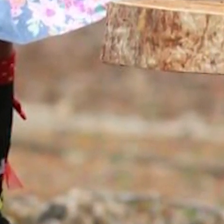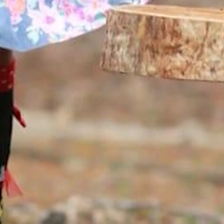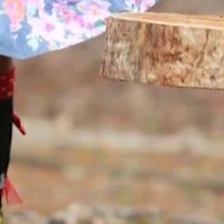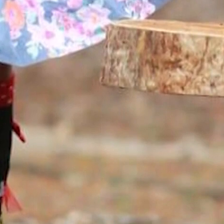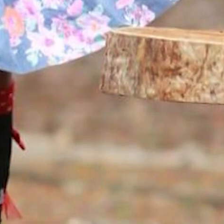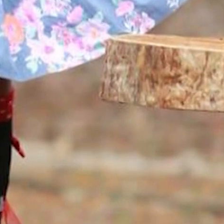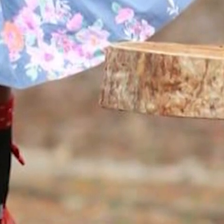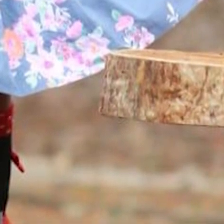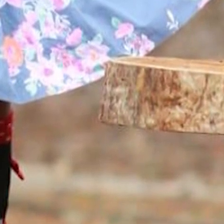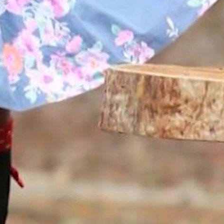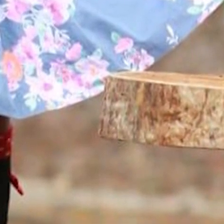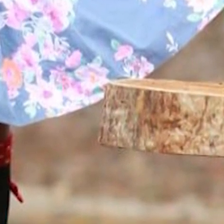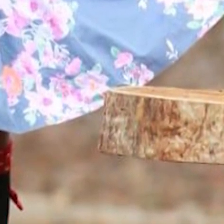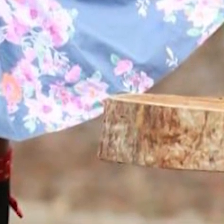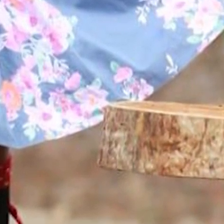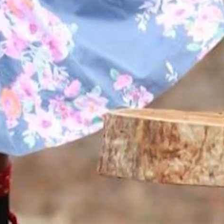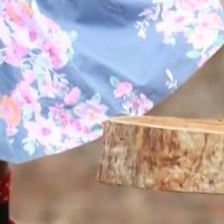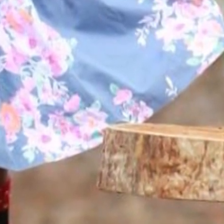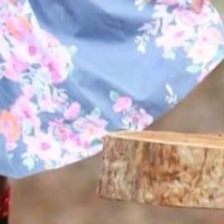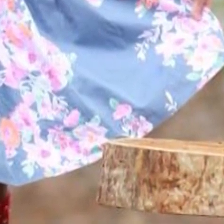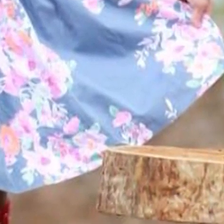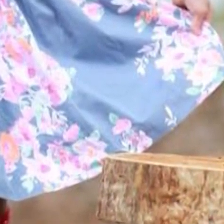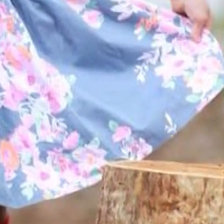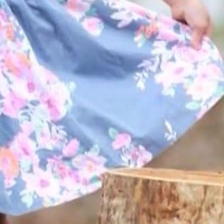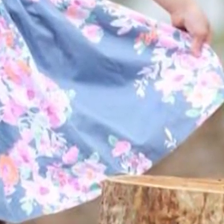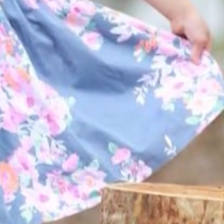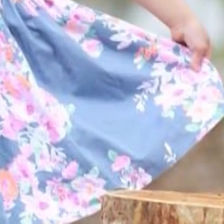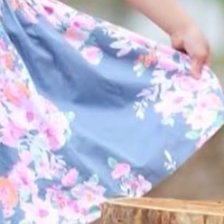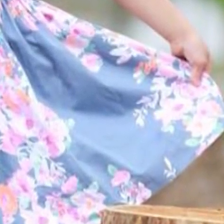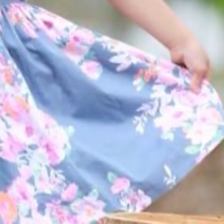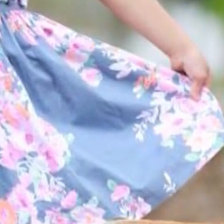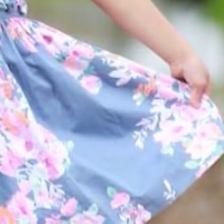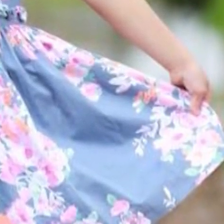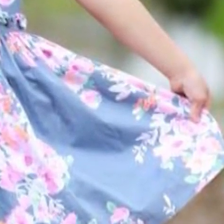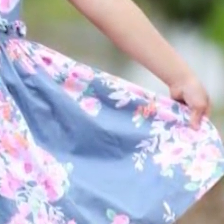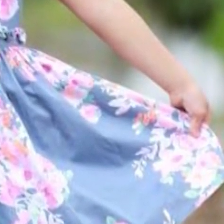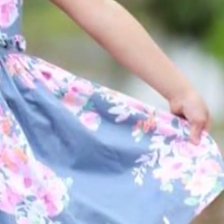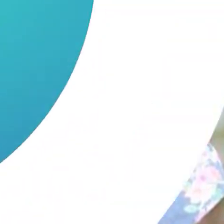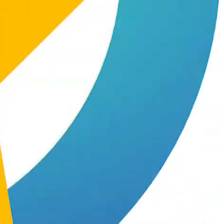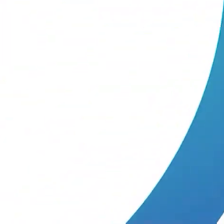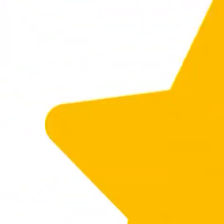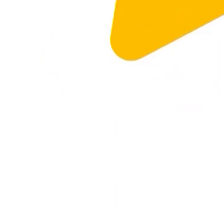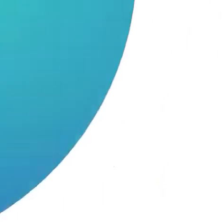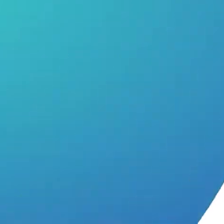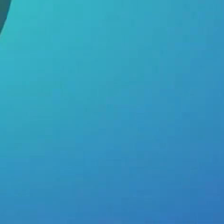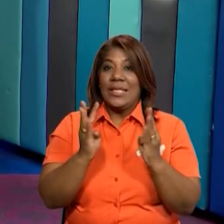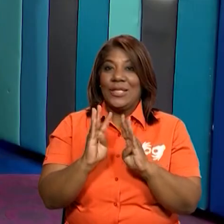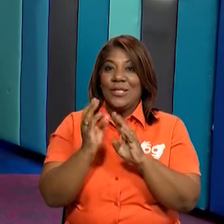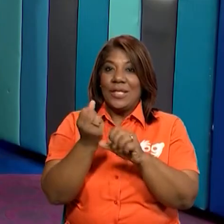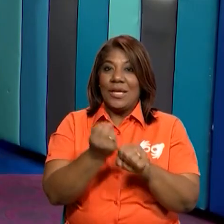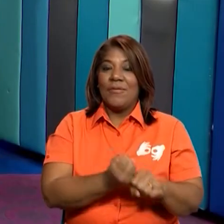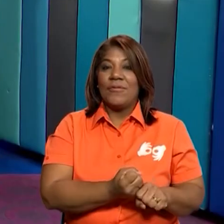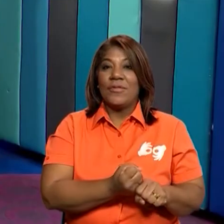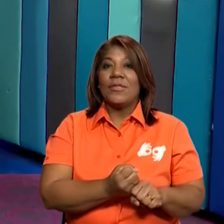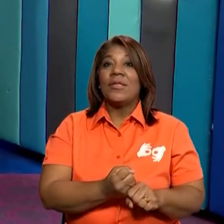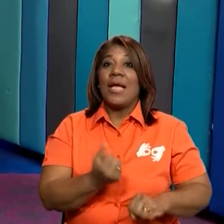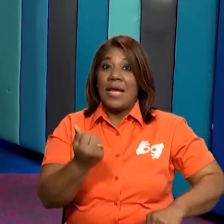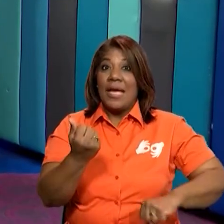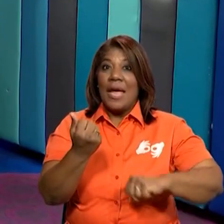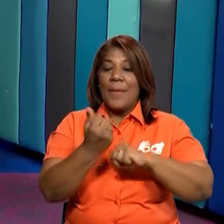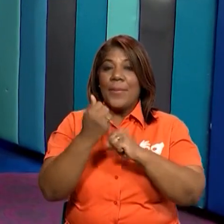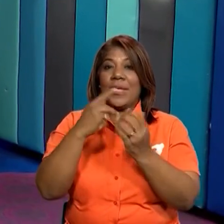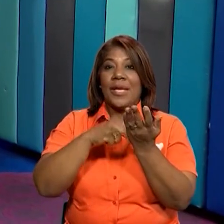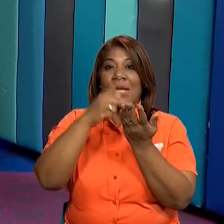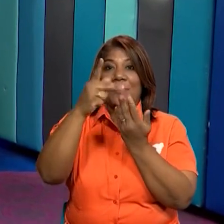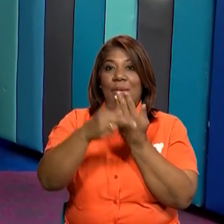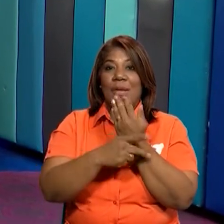de Down. Muchísimas gracias a todos, también a todas las instituciones, fundaciones que hacen posible que